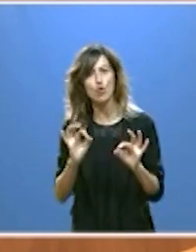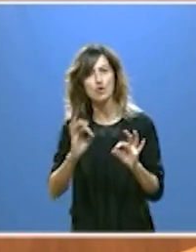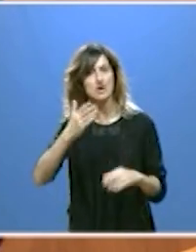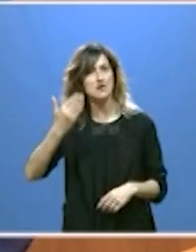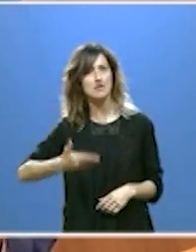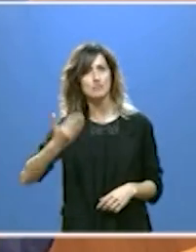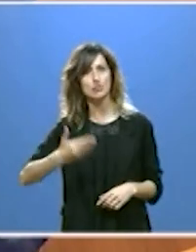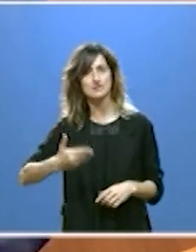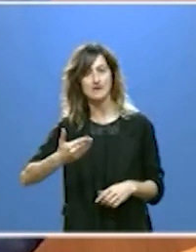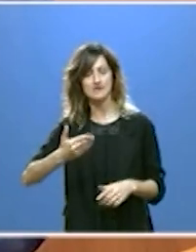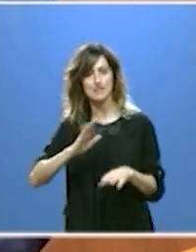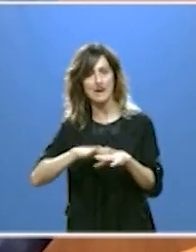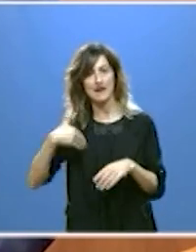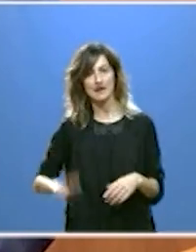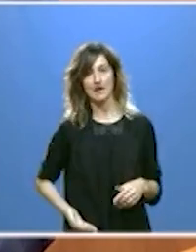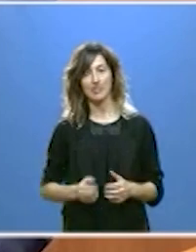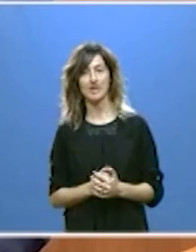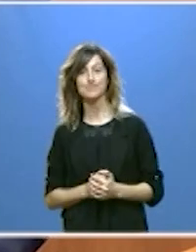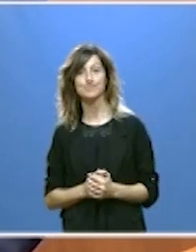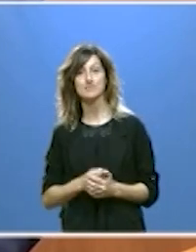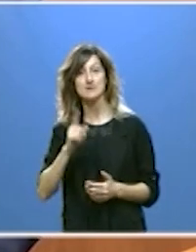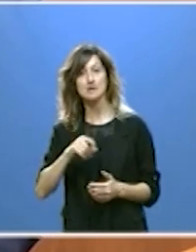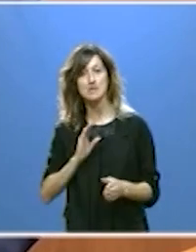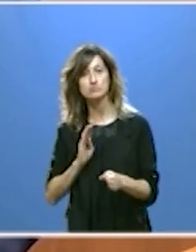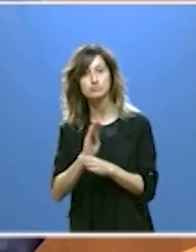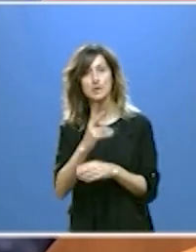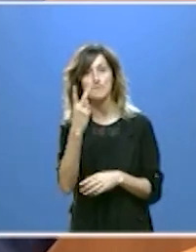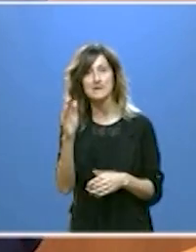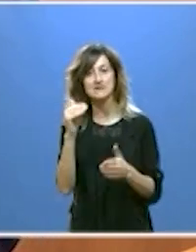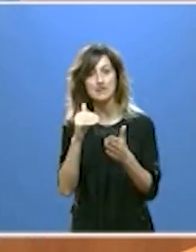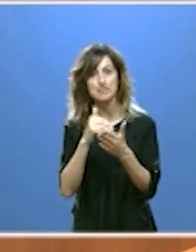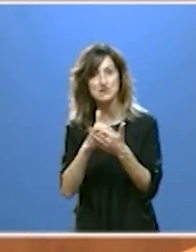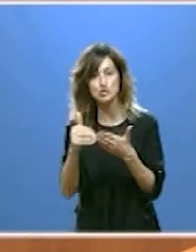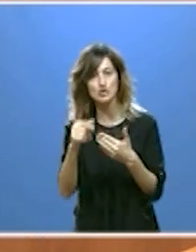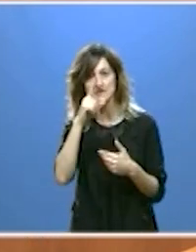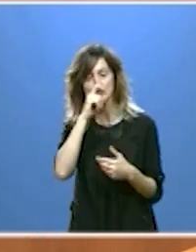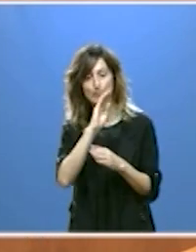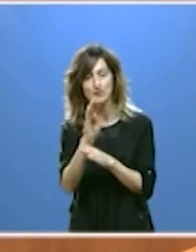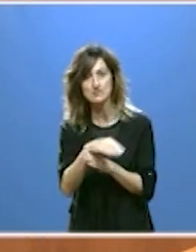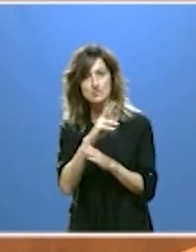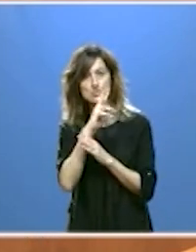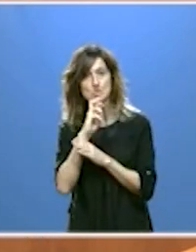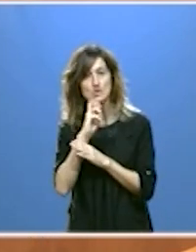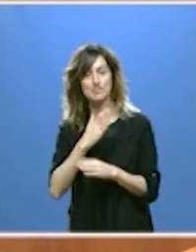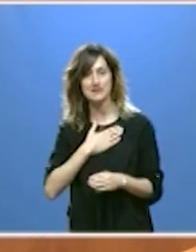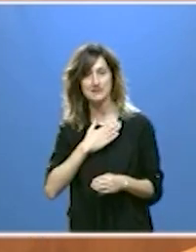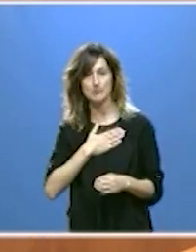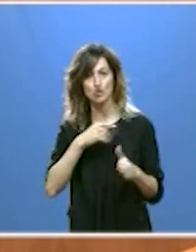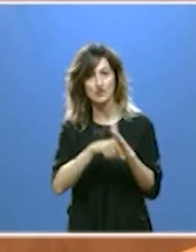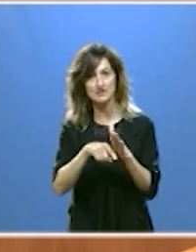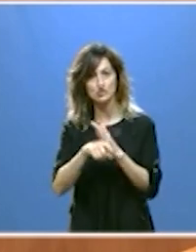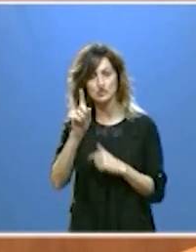importante generación de riqueza. Hemos destinado casi 20 millones en este año a la protección y gestión de nuestro patrimonio